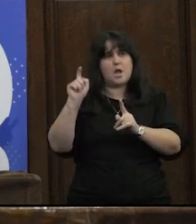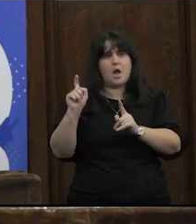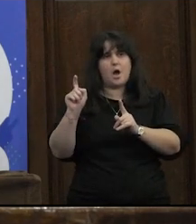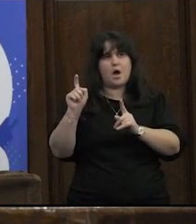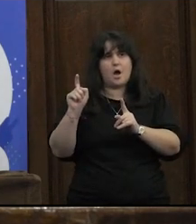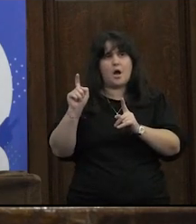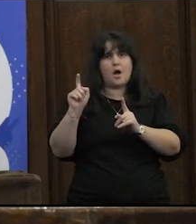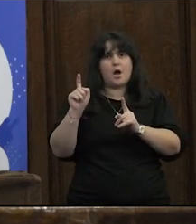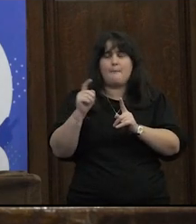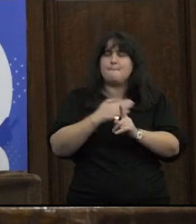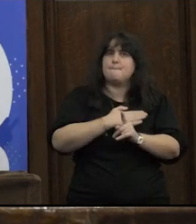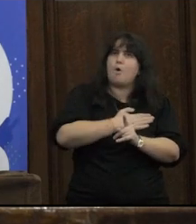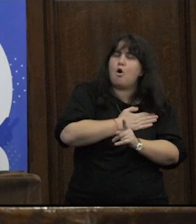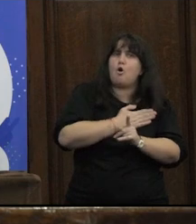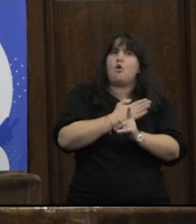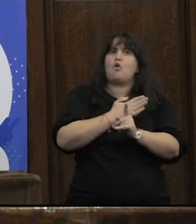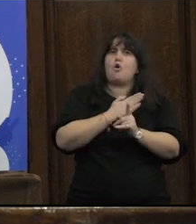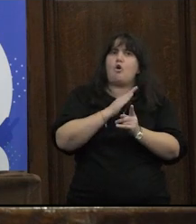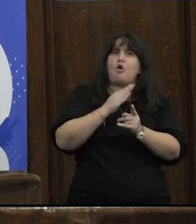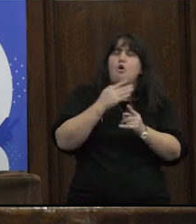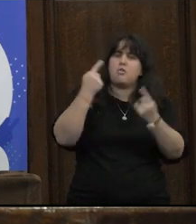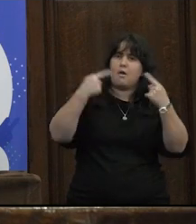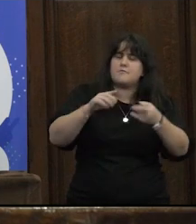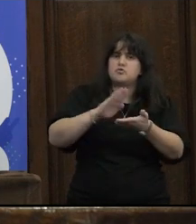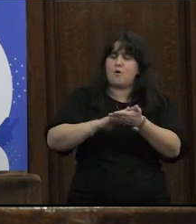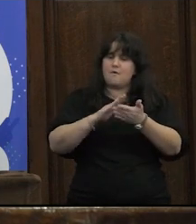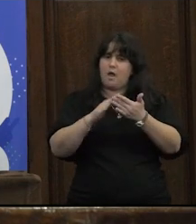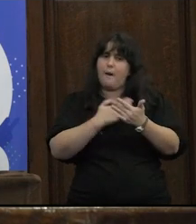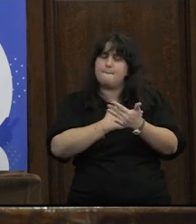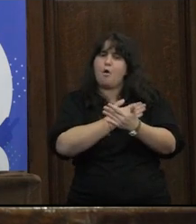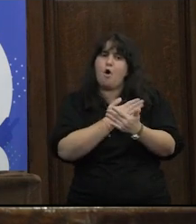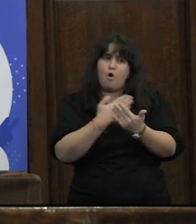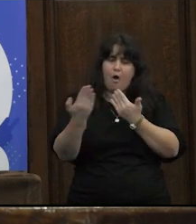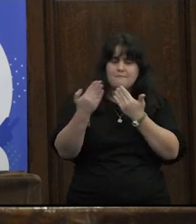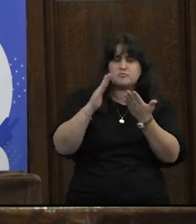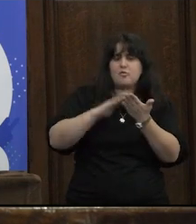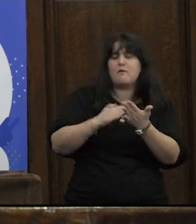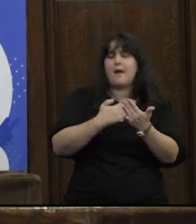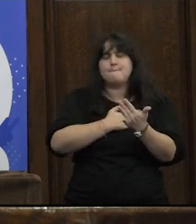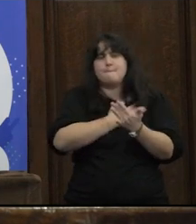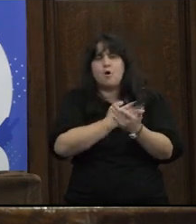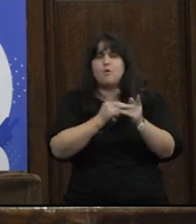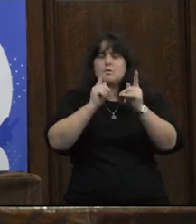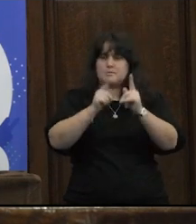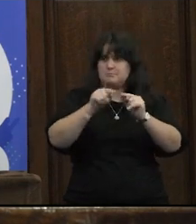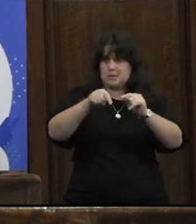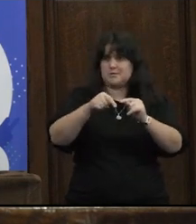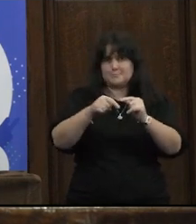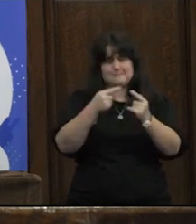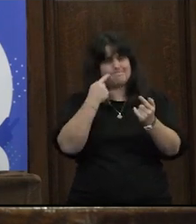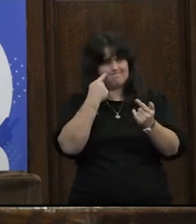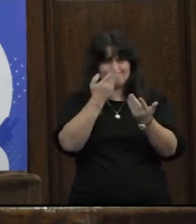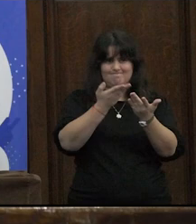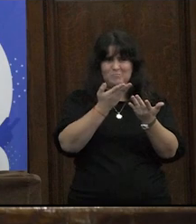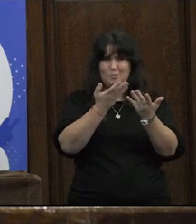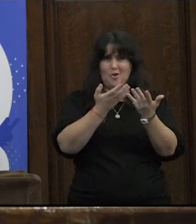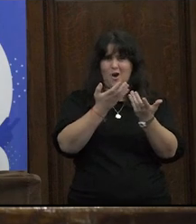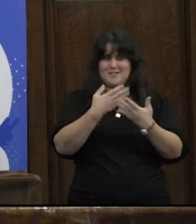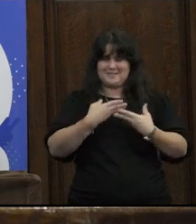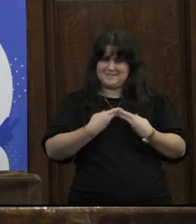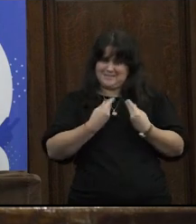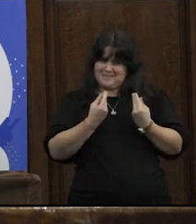del amor y en los debates sobre el amor ha venido a poner interpelaciones